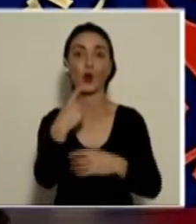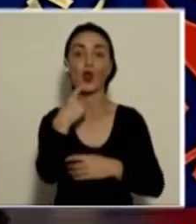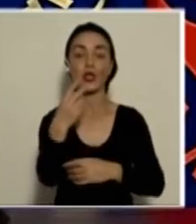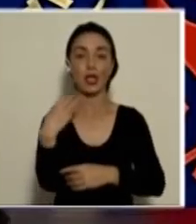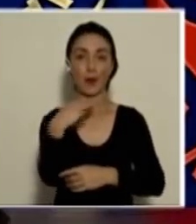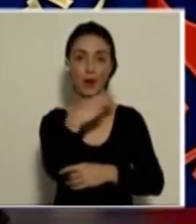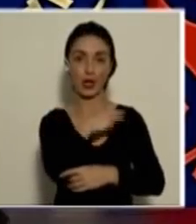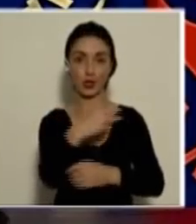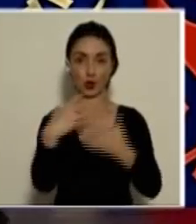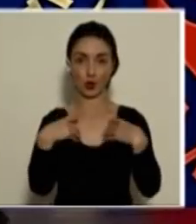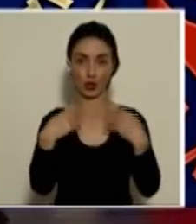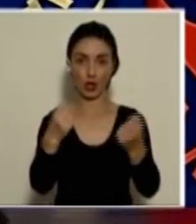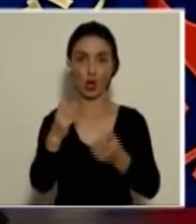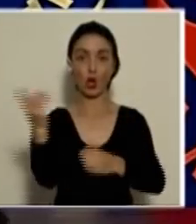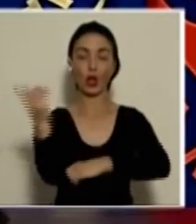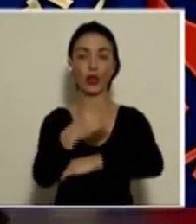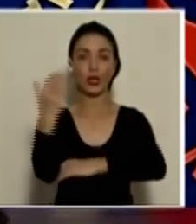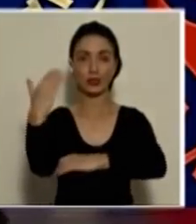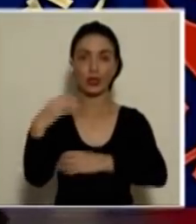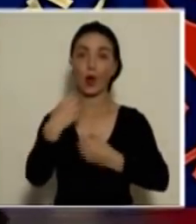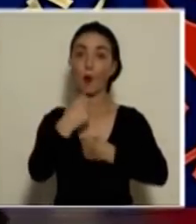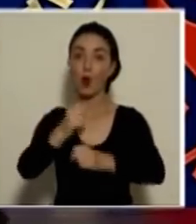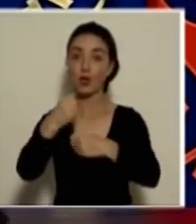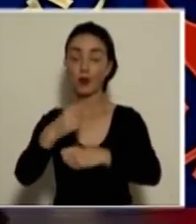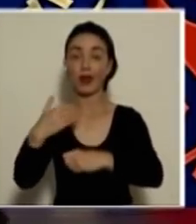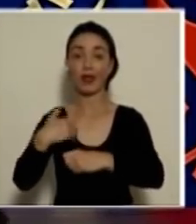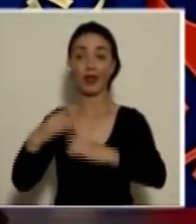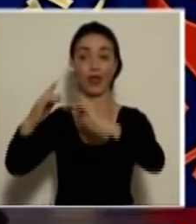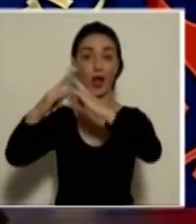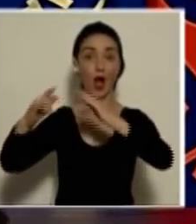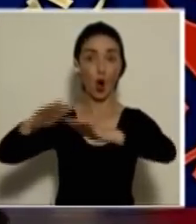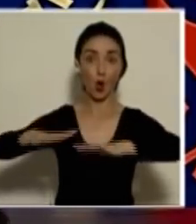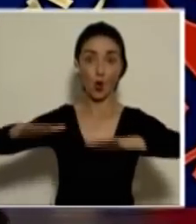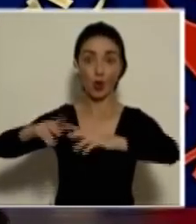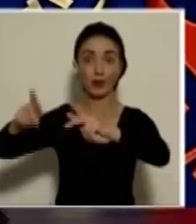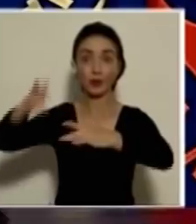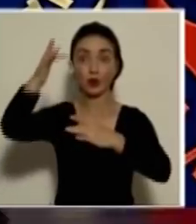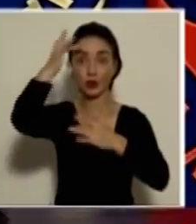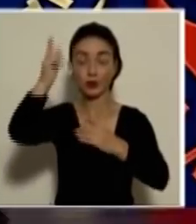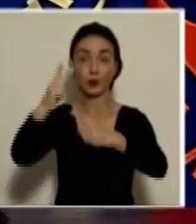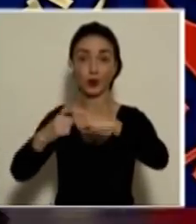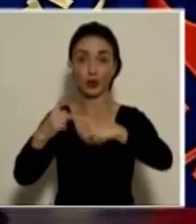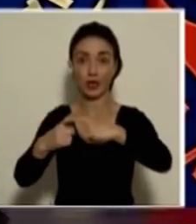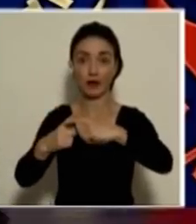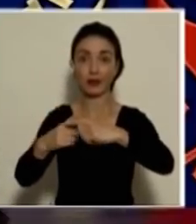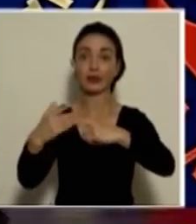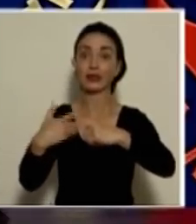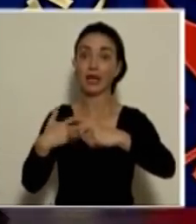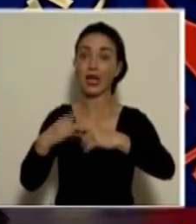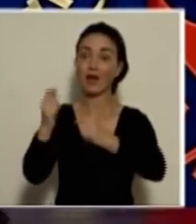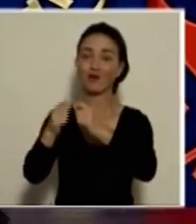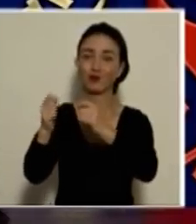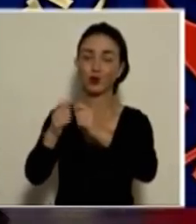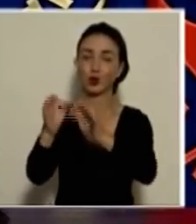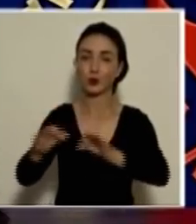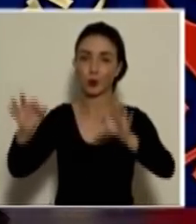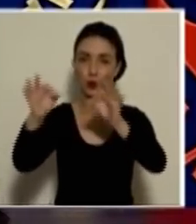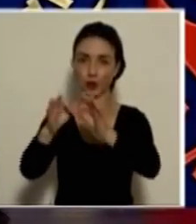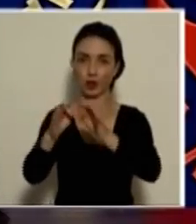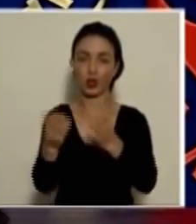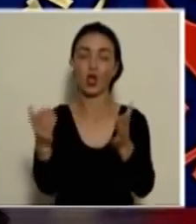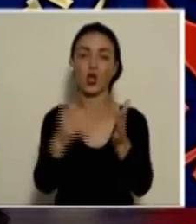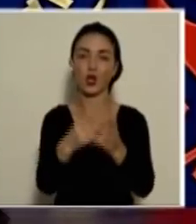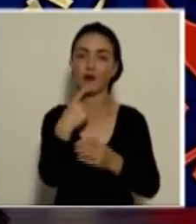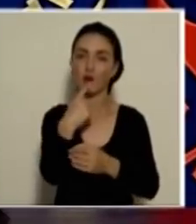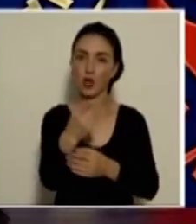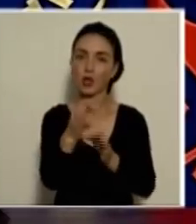Ministro de Salud hace unos días, la municipalidad que tenga un albergue para casos positivos por COVID tiene un puntaje mayor y eso lo reafirmo